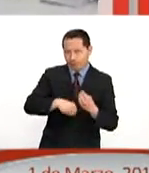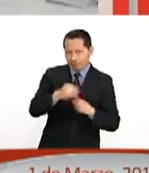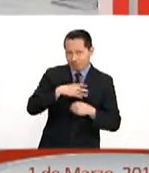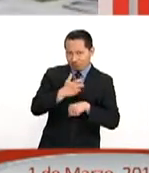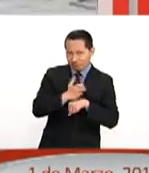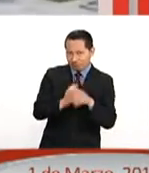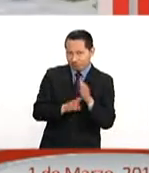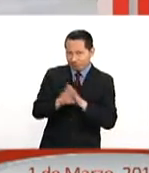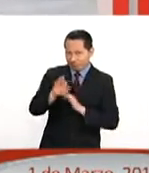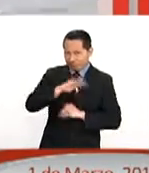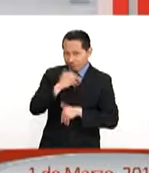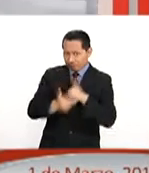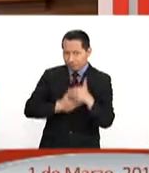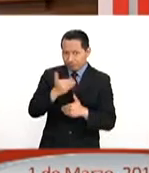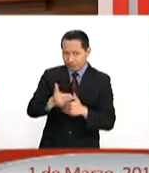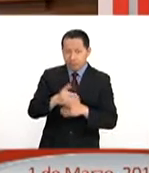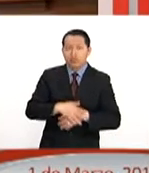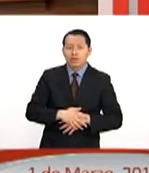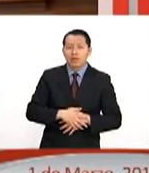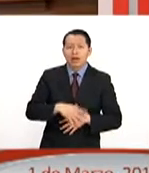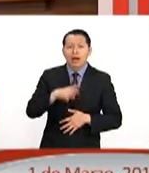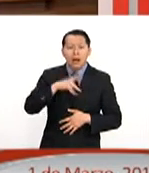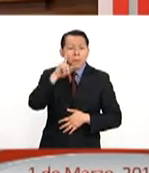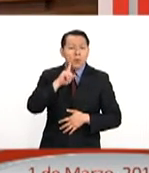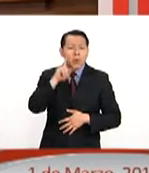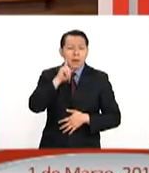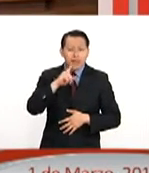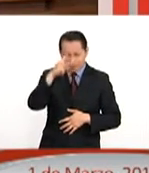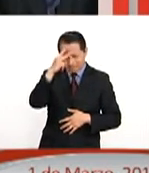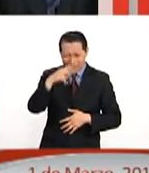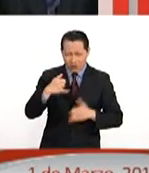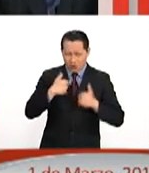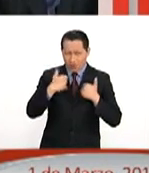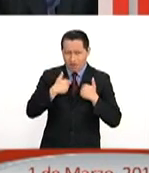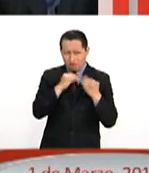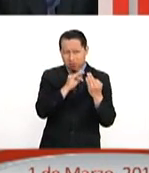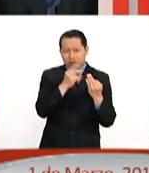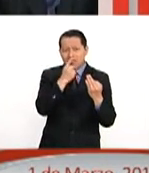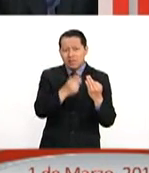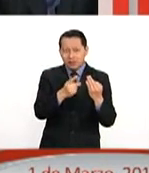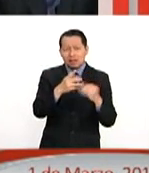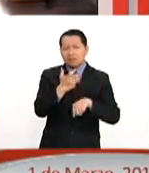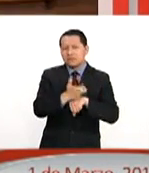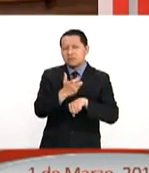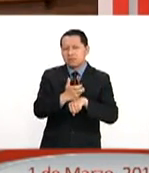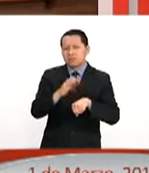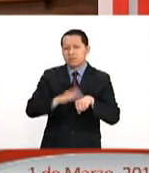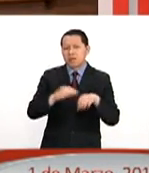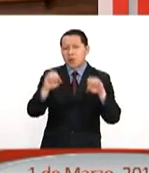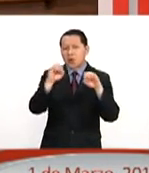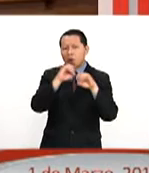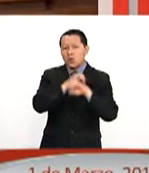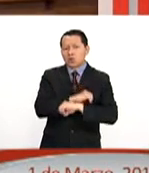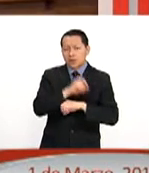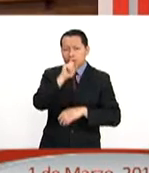A Street Silva, Dreamer mexicana, le responde, Estados Unidos vive la época más oscura de la historia. El